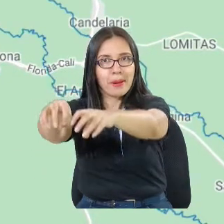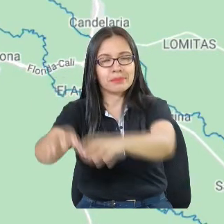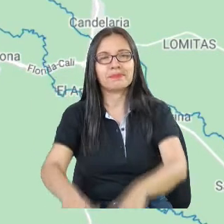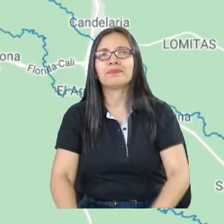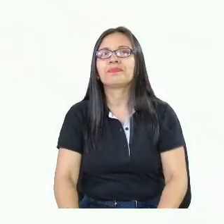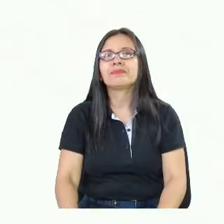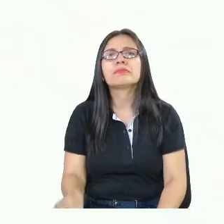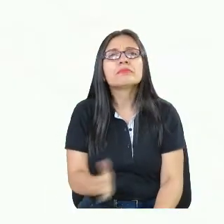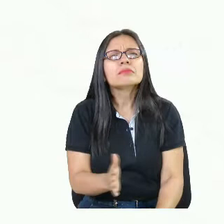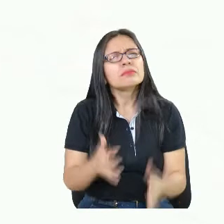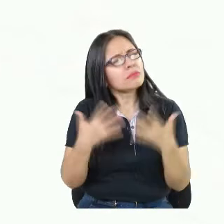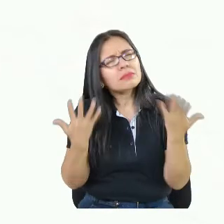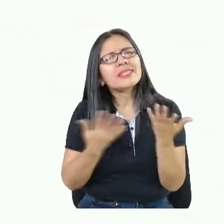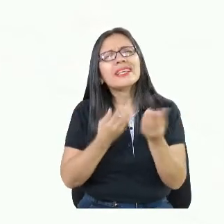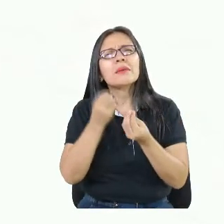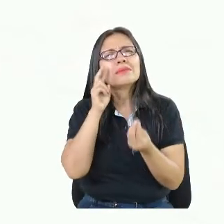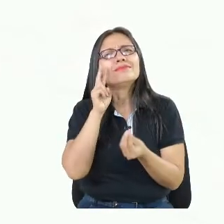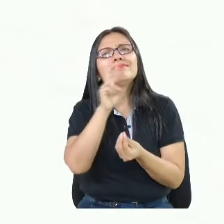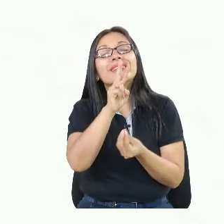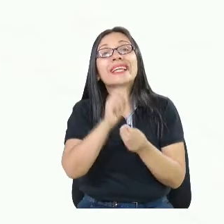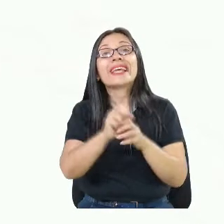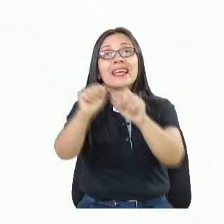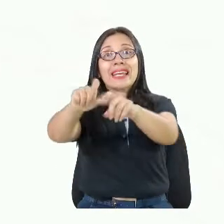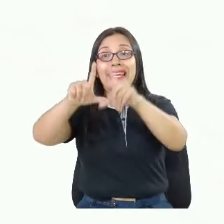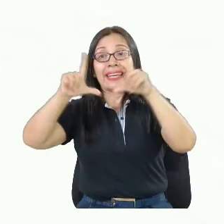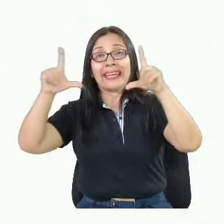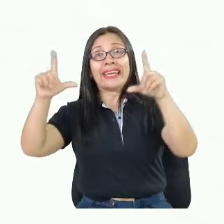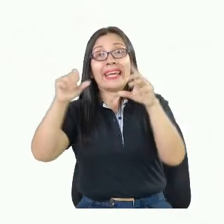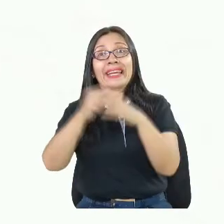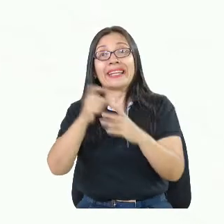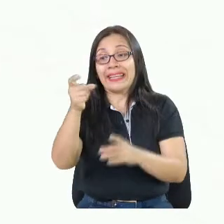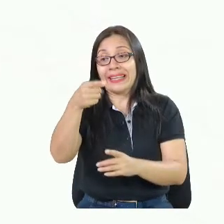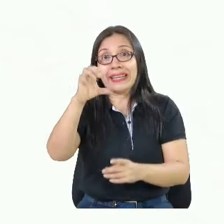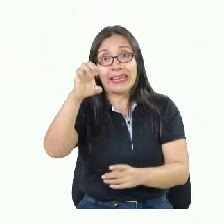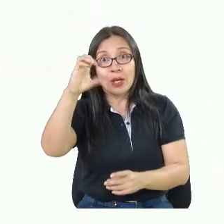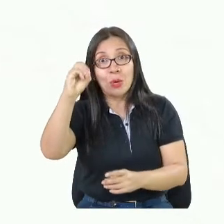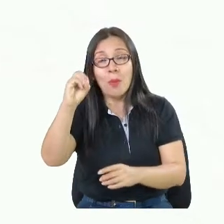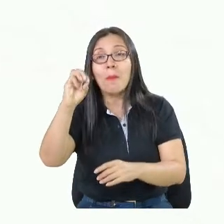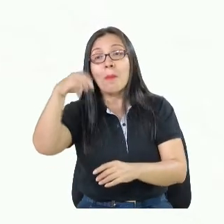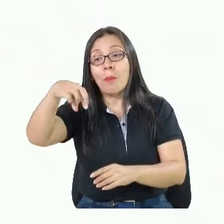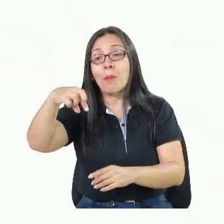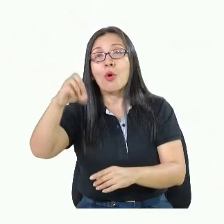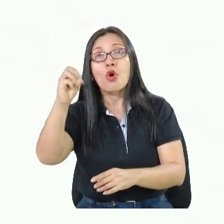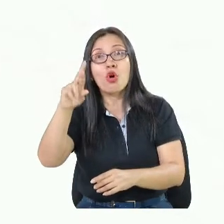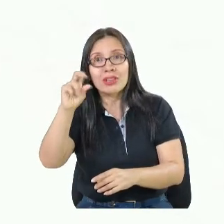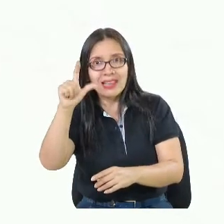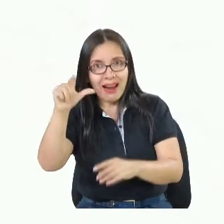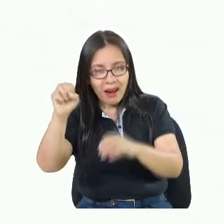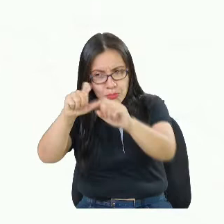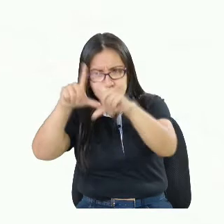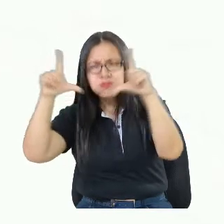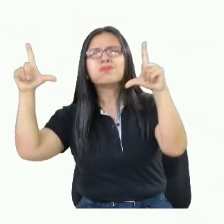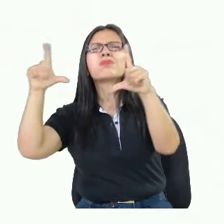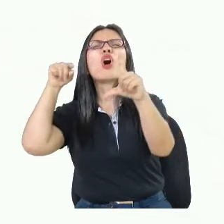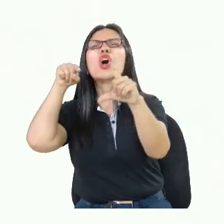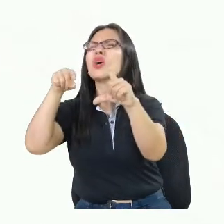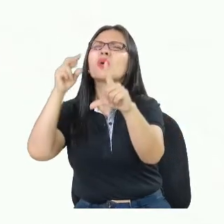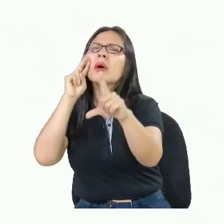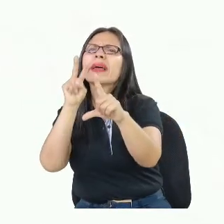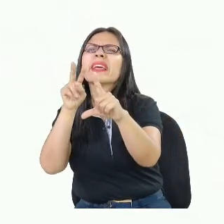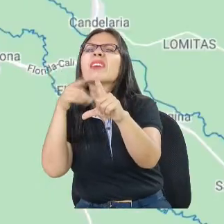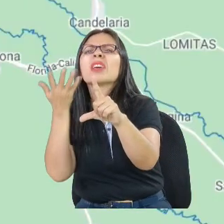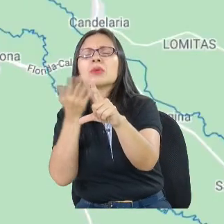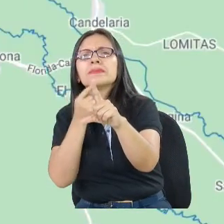geoportal? Podemos ver los datos que nos emiten los sensores. Entonces en este caso yo voy a hacer